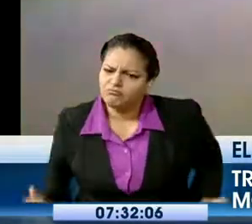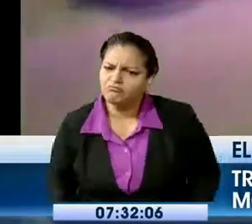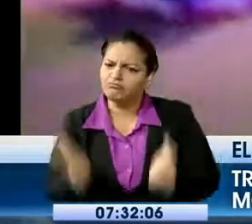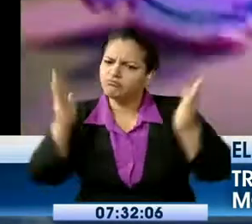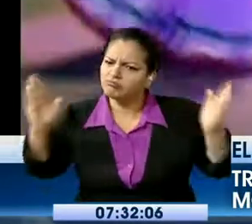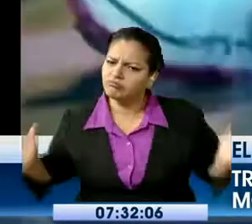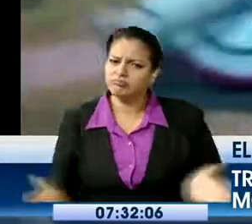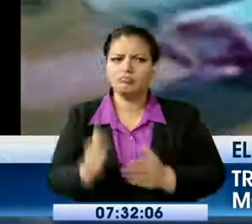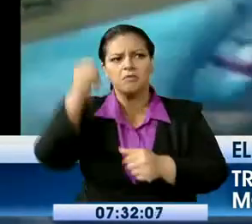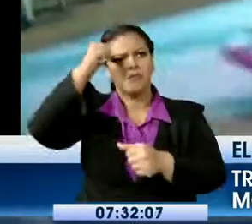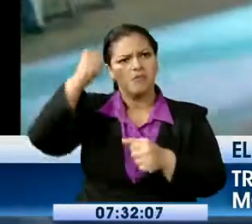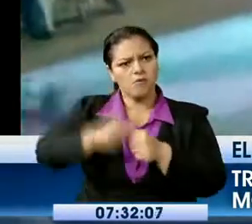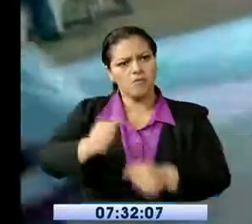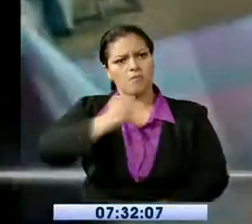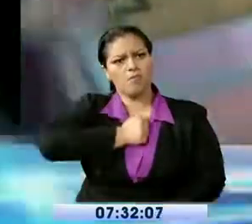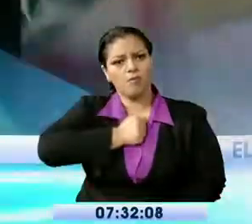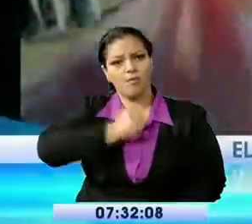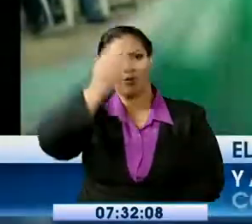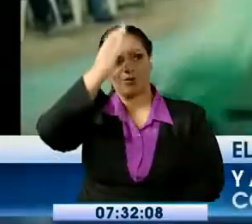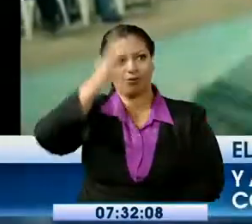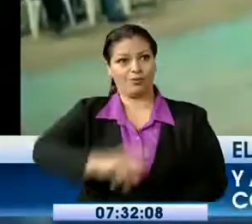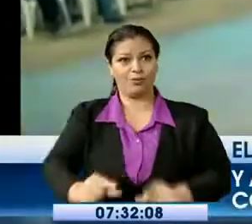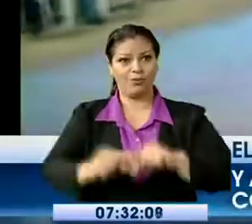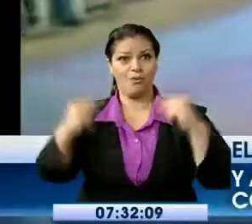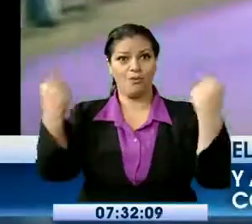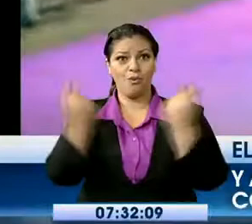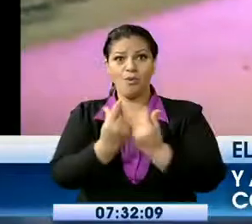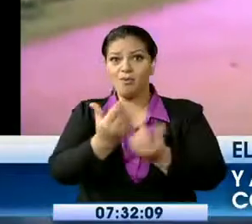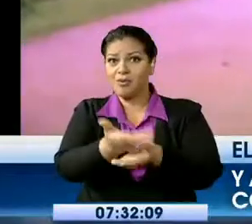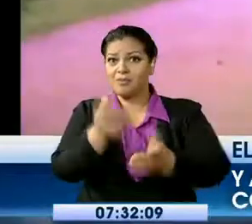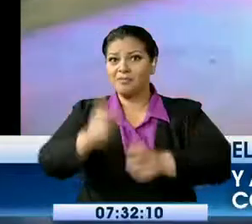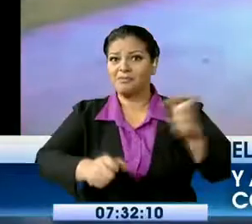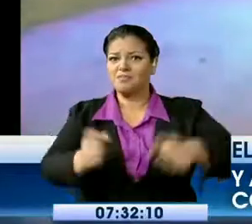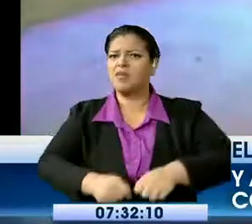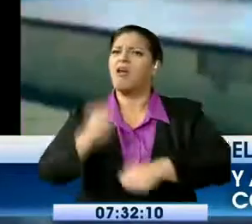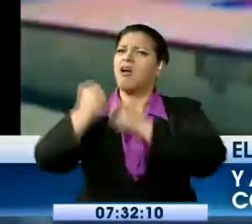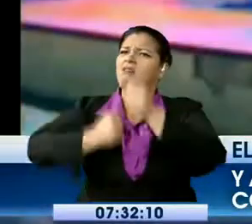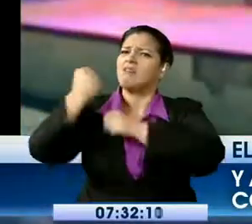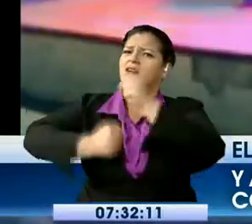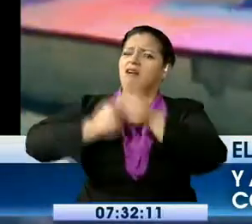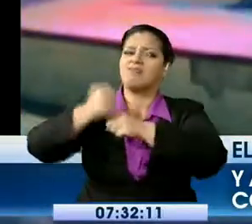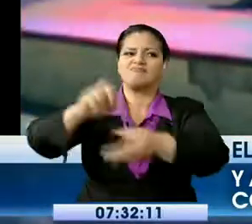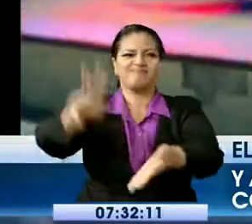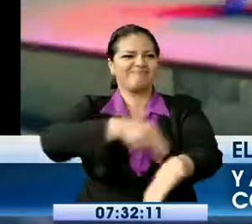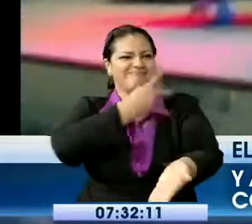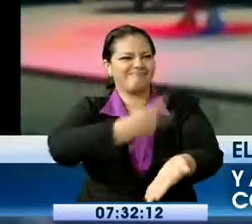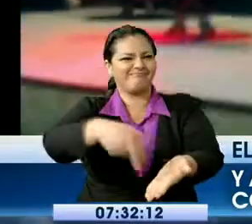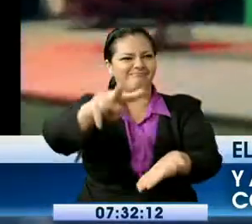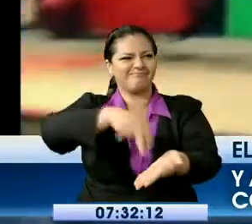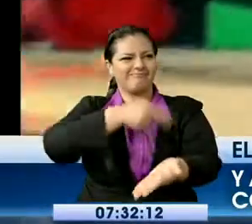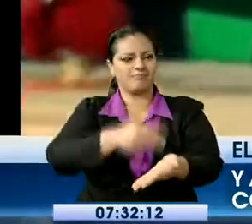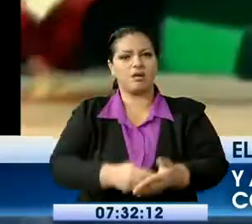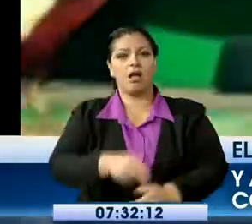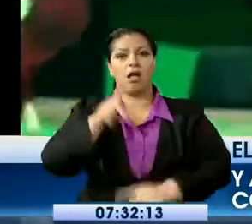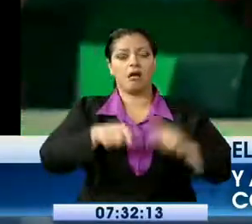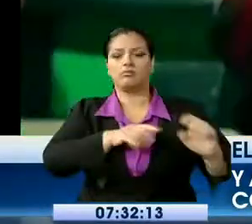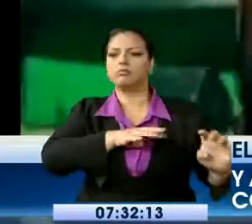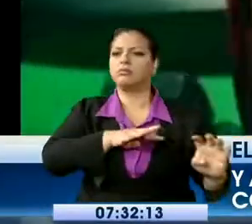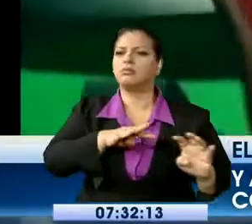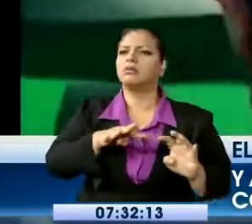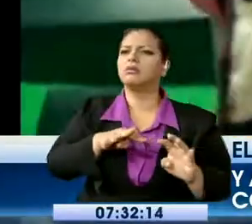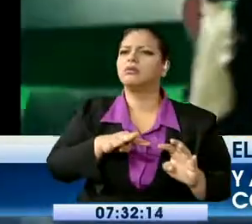Grupos con más de 10 años de trayectoria buscaban calar en el amor a la identidad propia de quienes observaban el espectáculo que